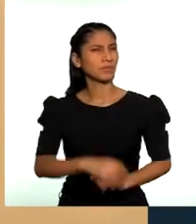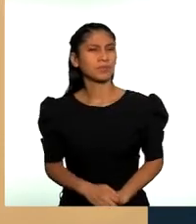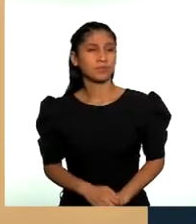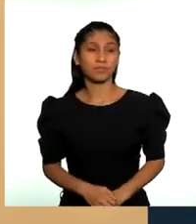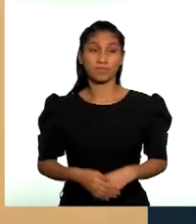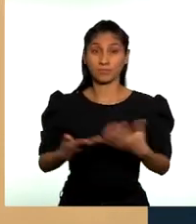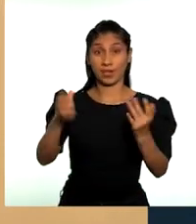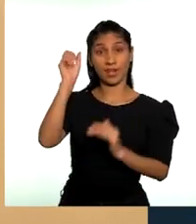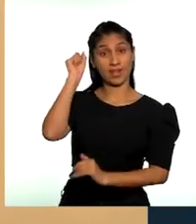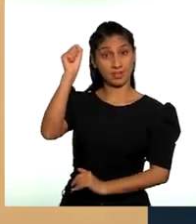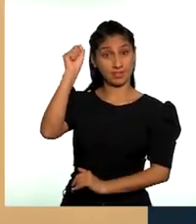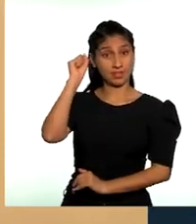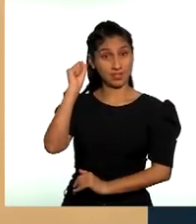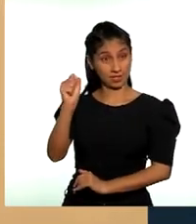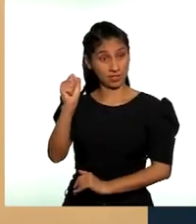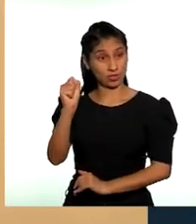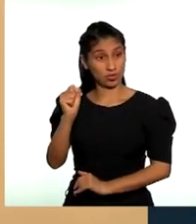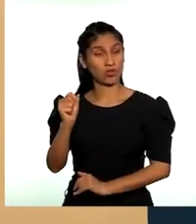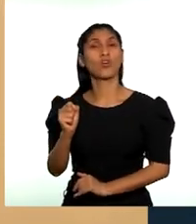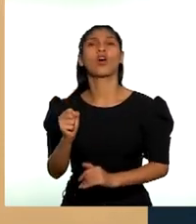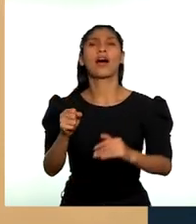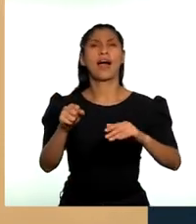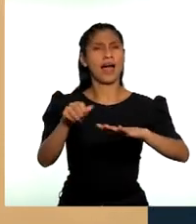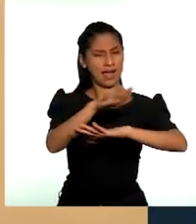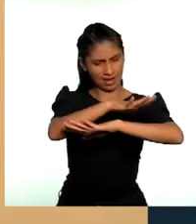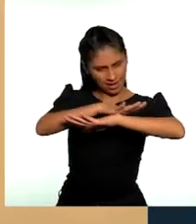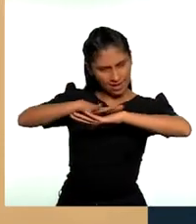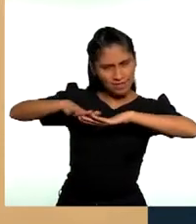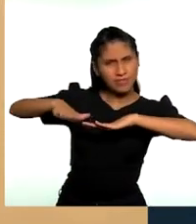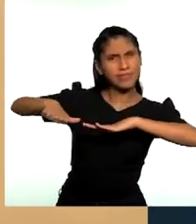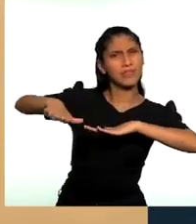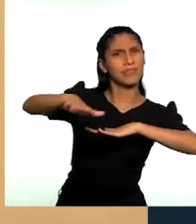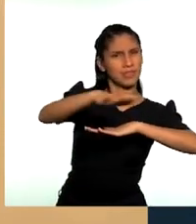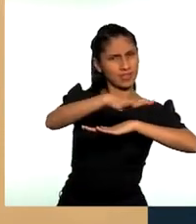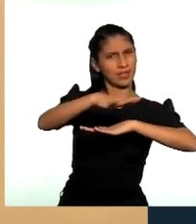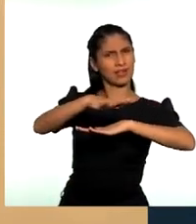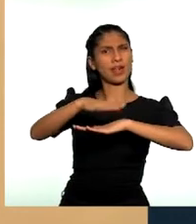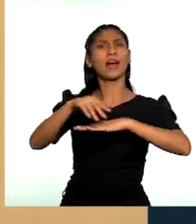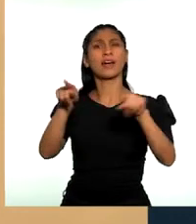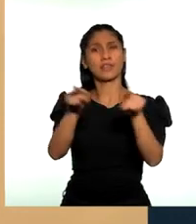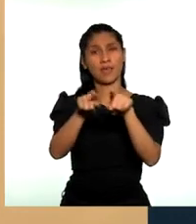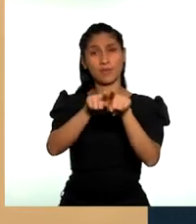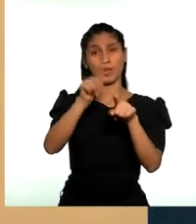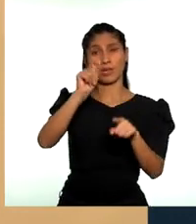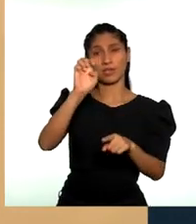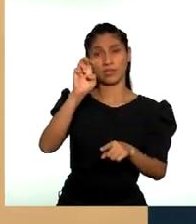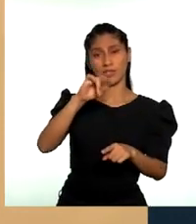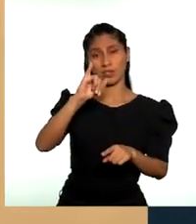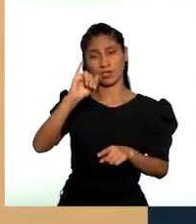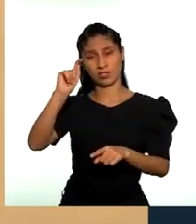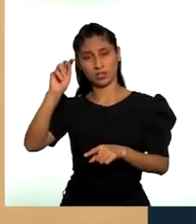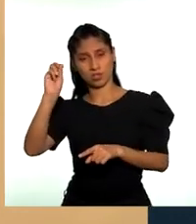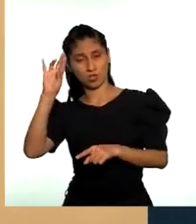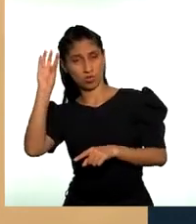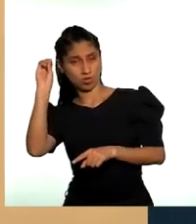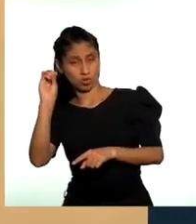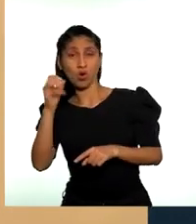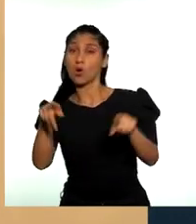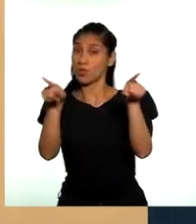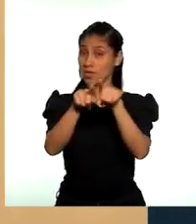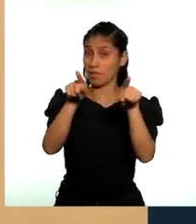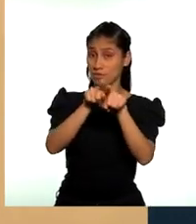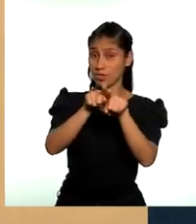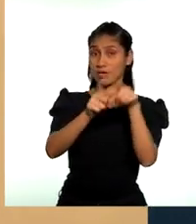derecho a la tierra y al territorio, o el derecho a vivir en un ambiente